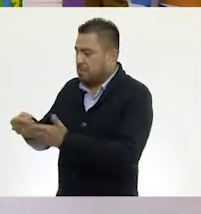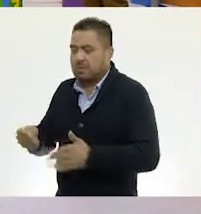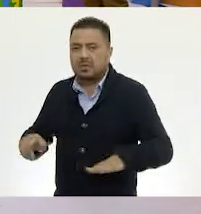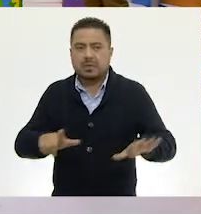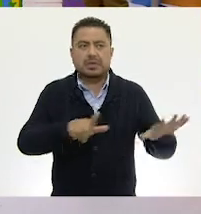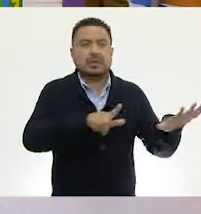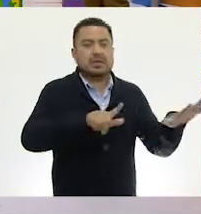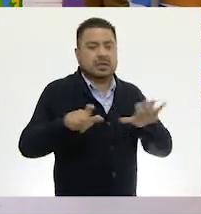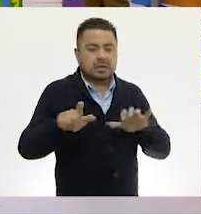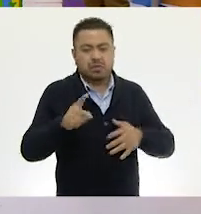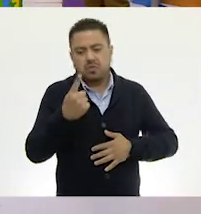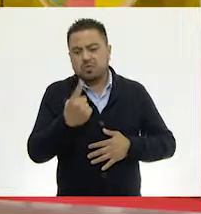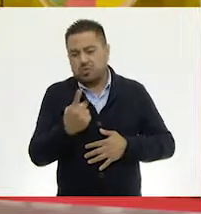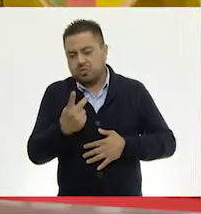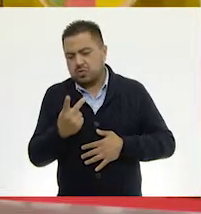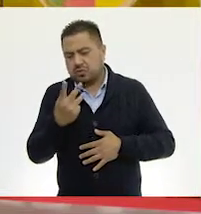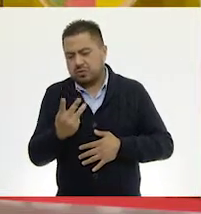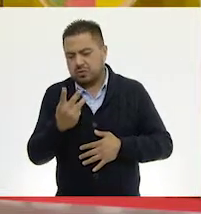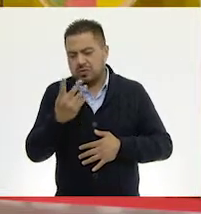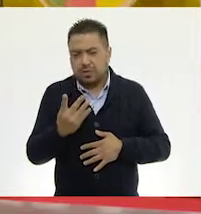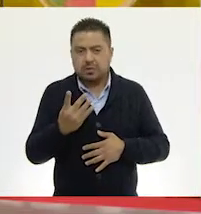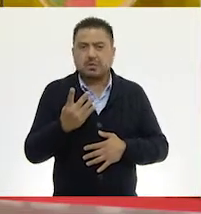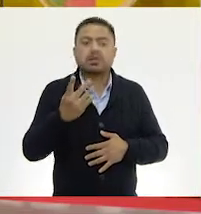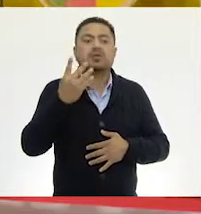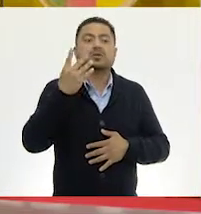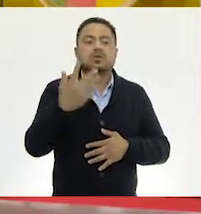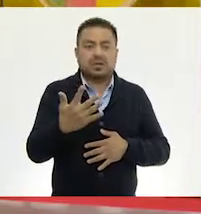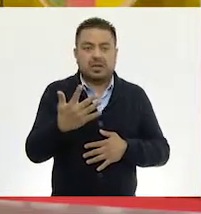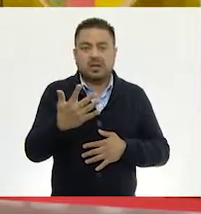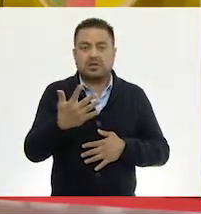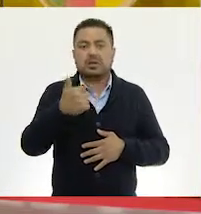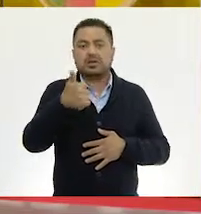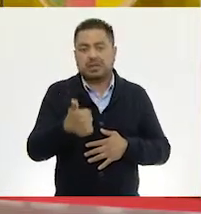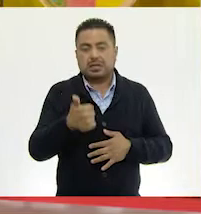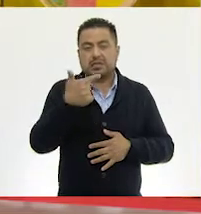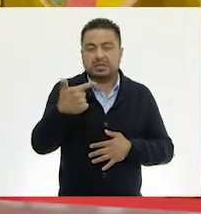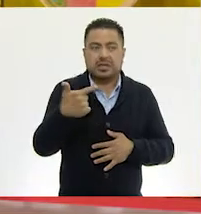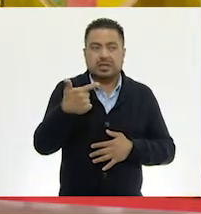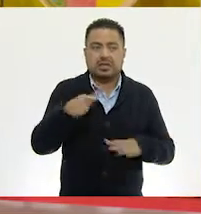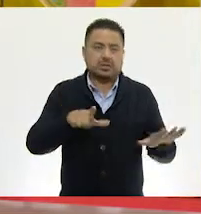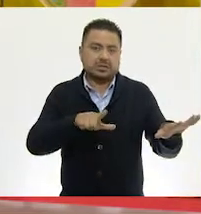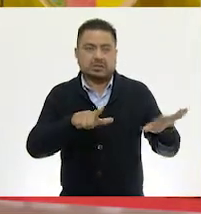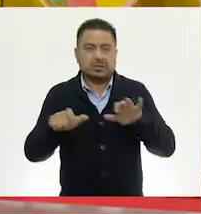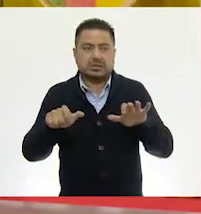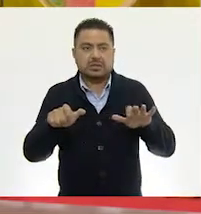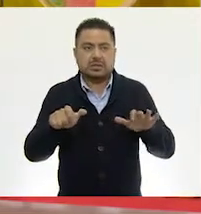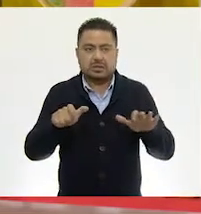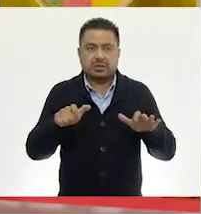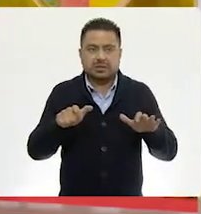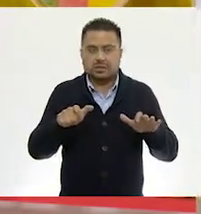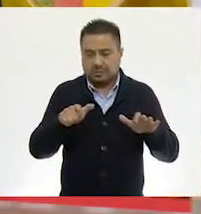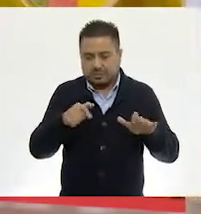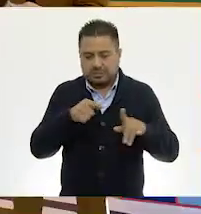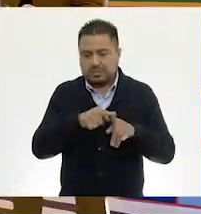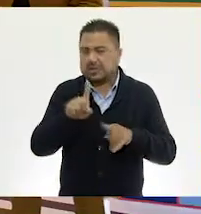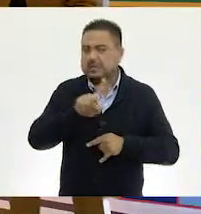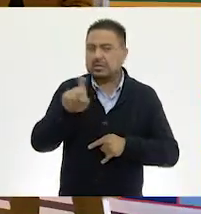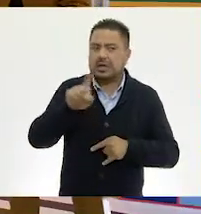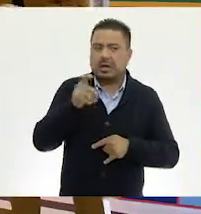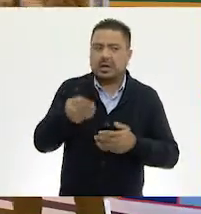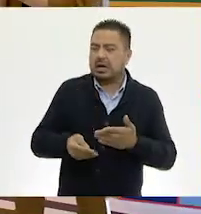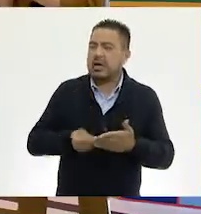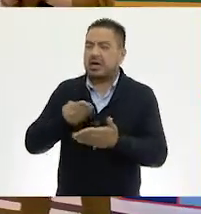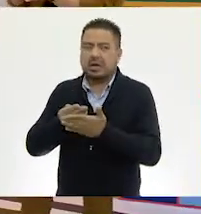Setecientos. cien. Uno, dos, tres, cuatro, cinco, seis, siete. Siete billetes de cien pesos.